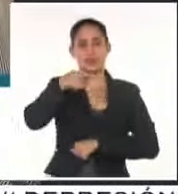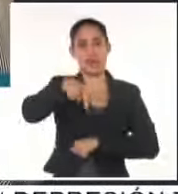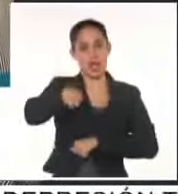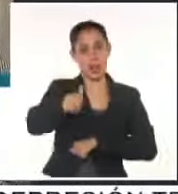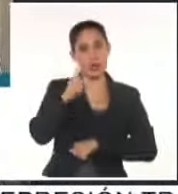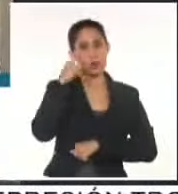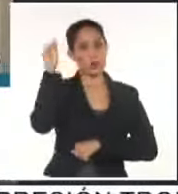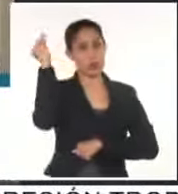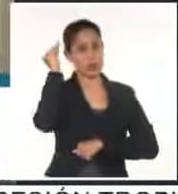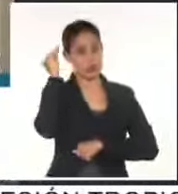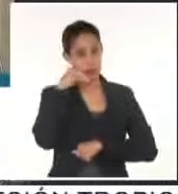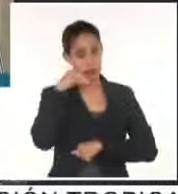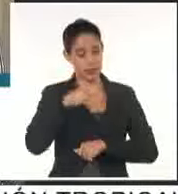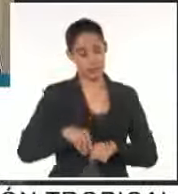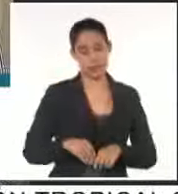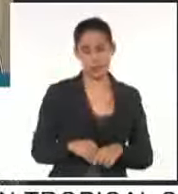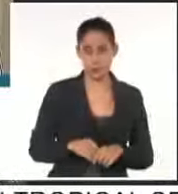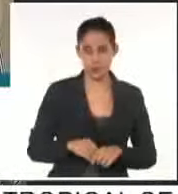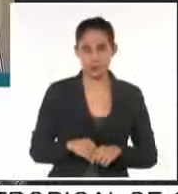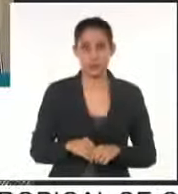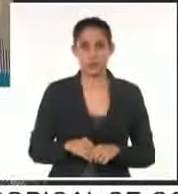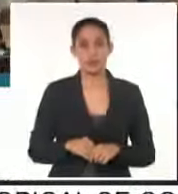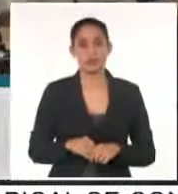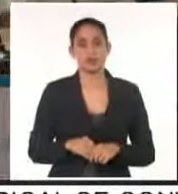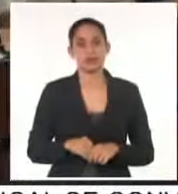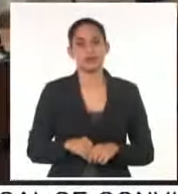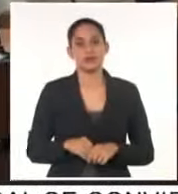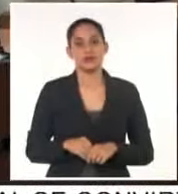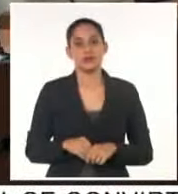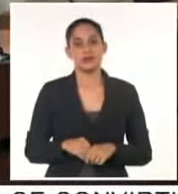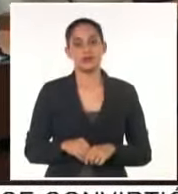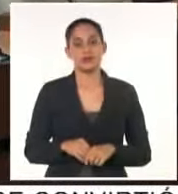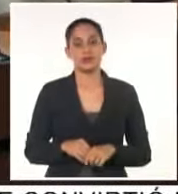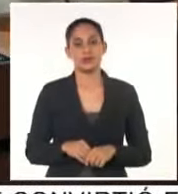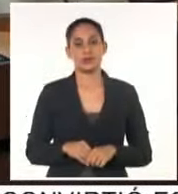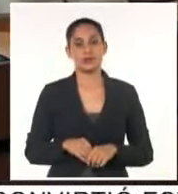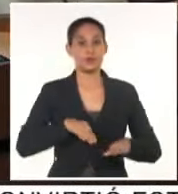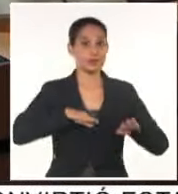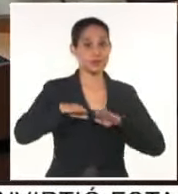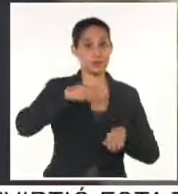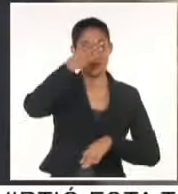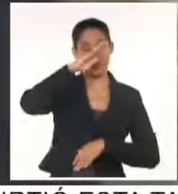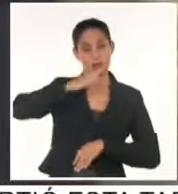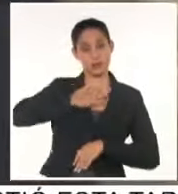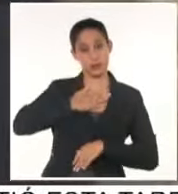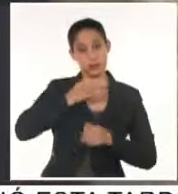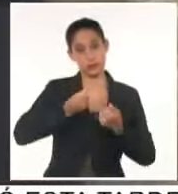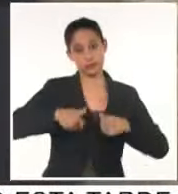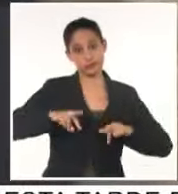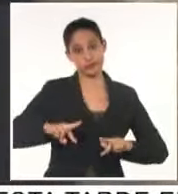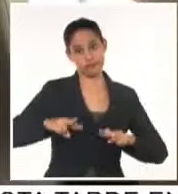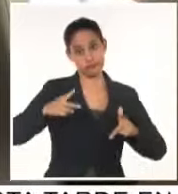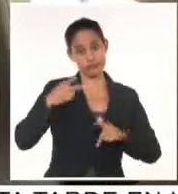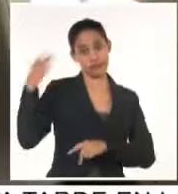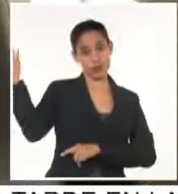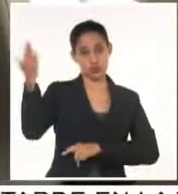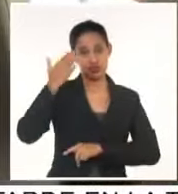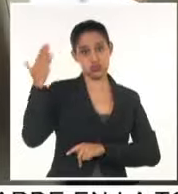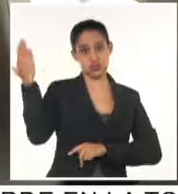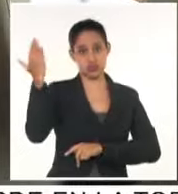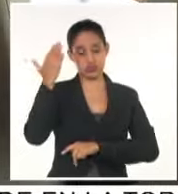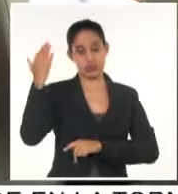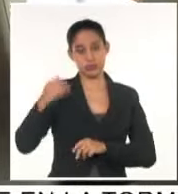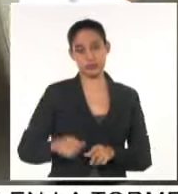viviendo en el país. Se alista Cuba para enfrentar nuevamente los embates de la naturaleza,